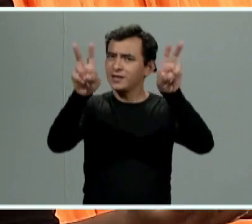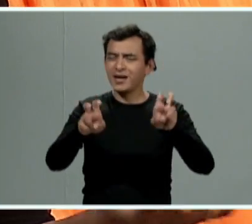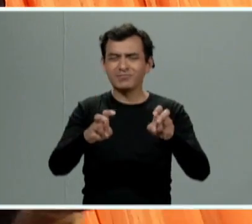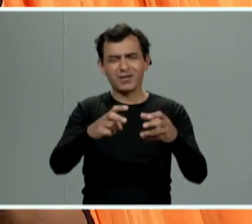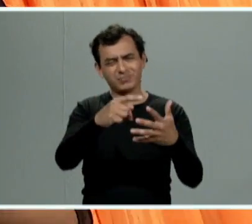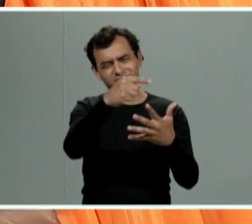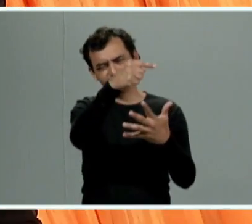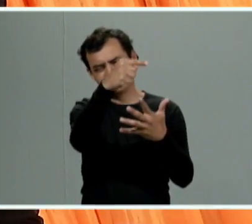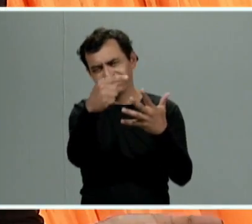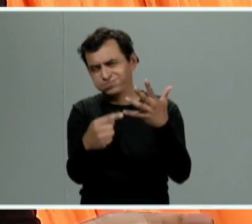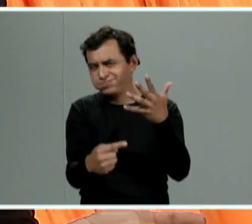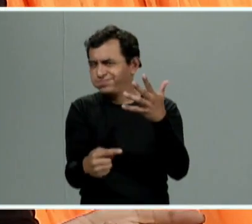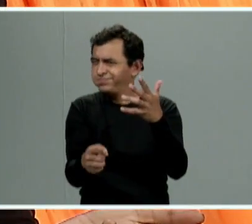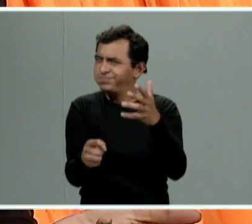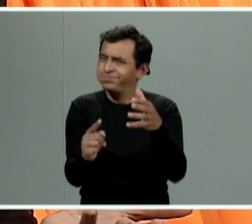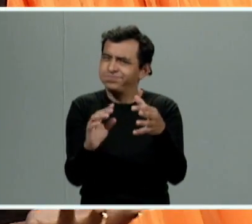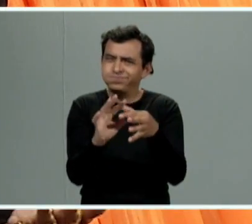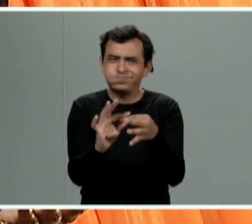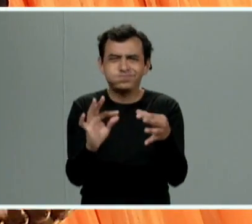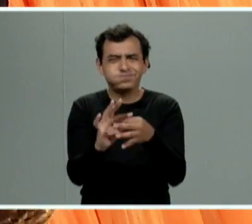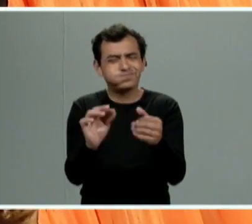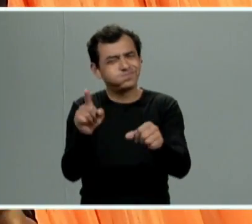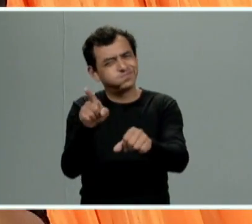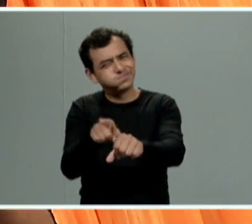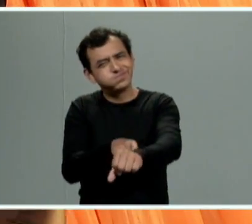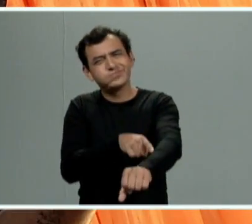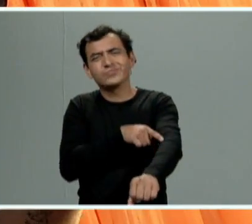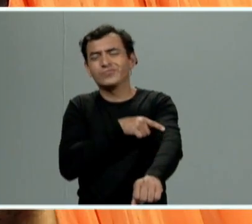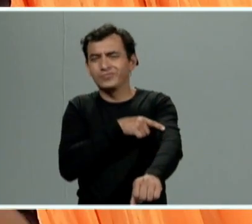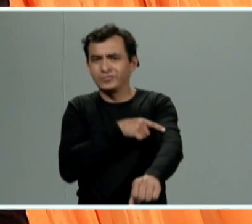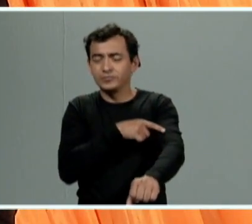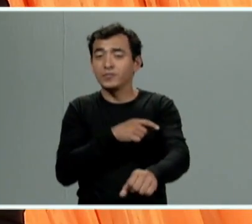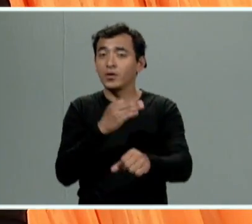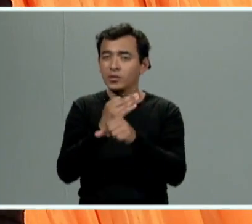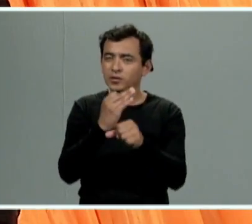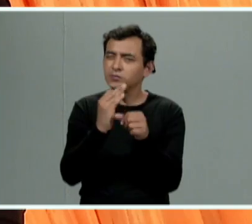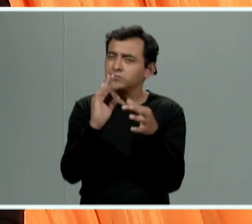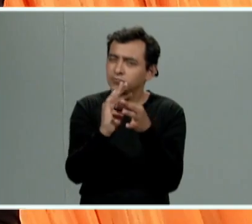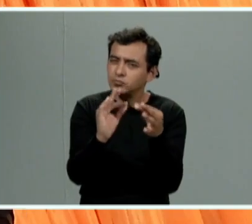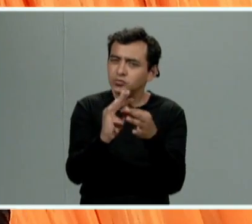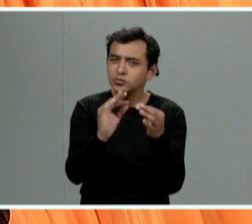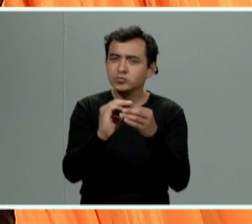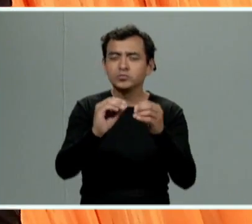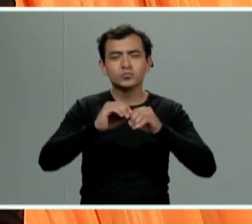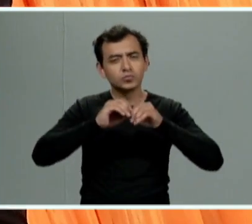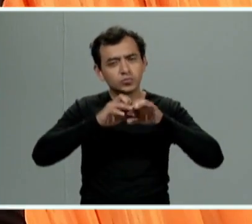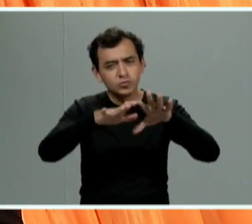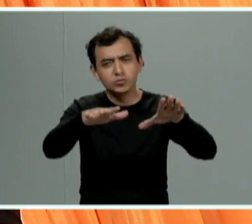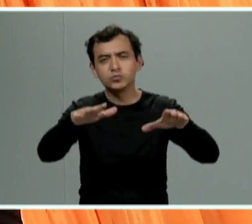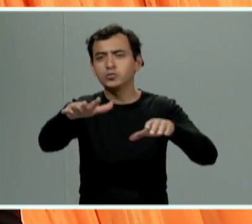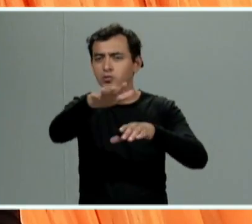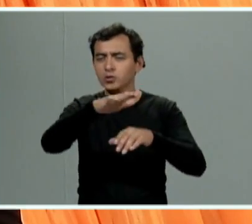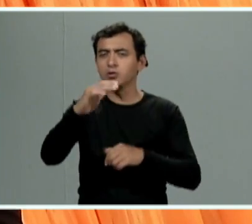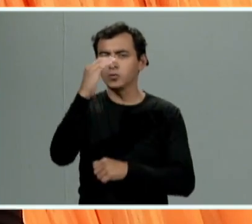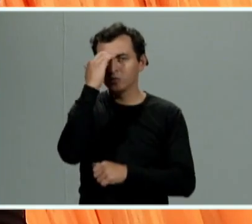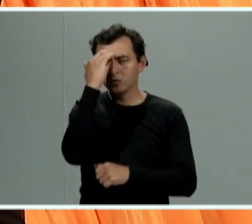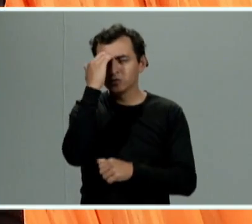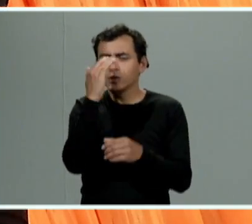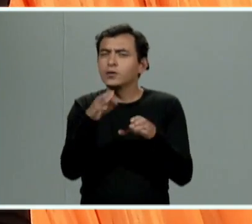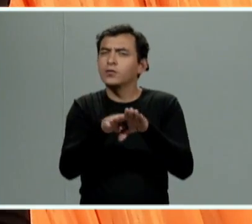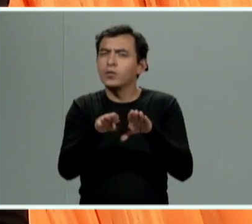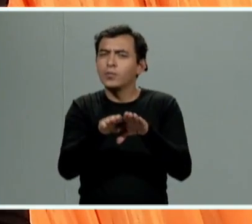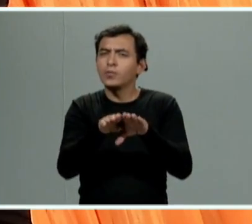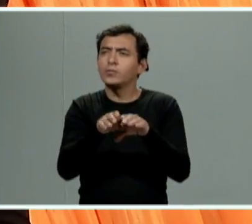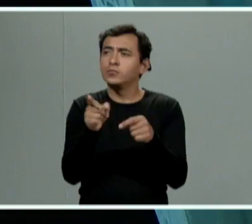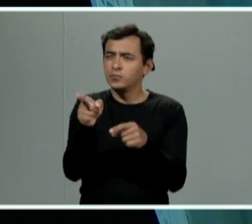amplio pero en estos minutos queremos tratar de llevarles este mensaje a las familias veracrucianas y de otros puntos a donde estamos llegando cómo